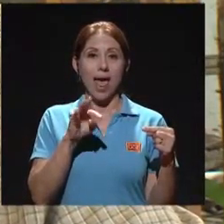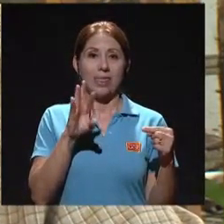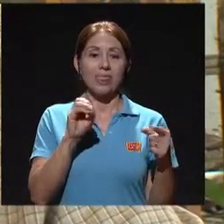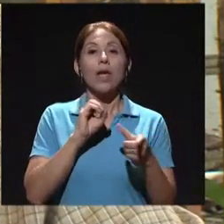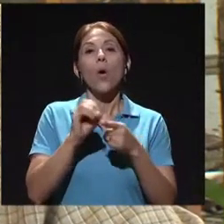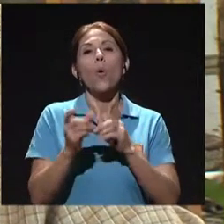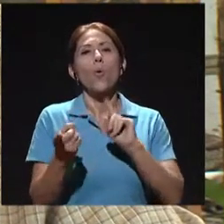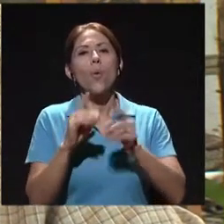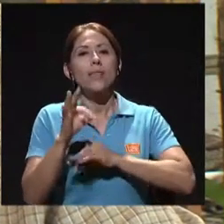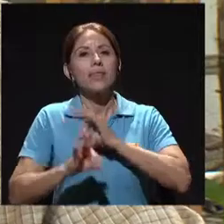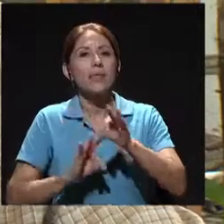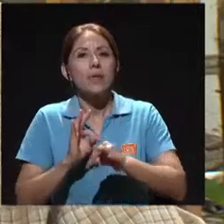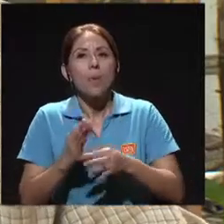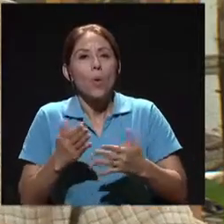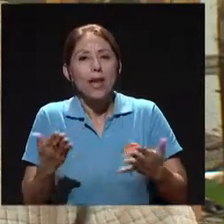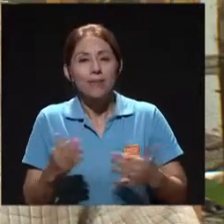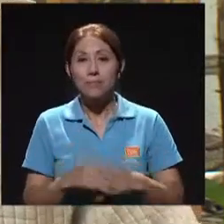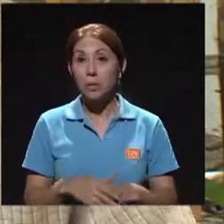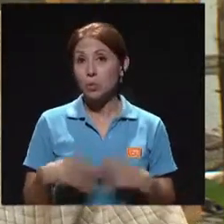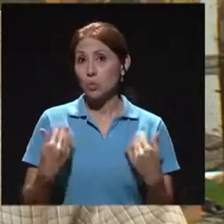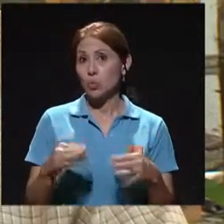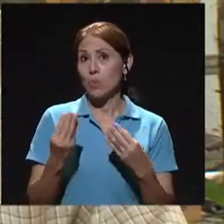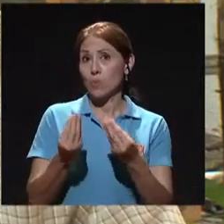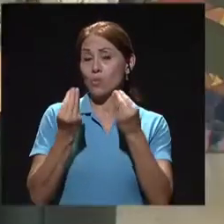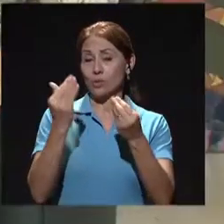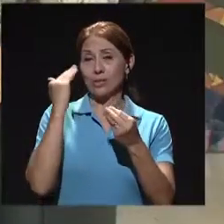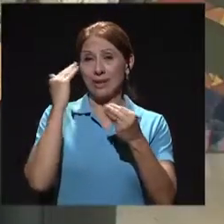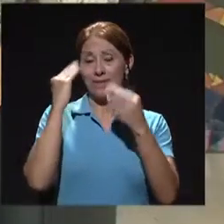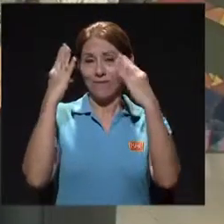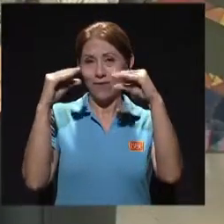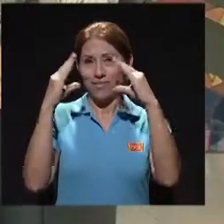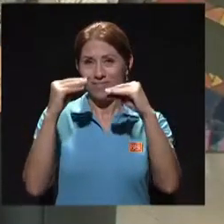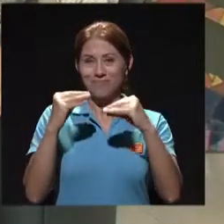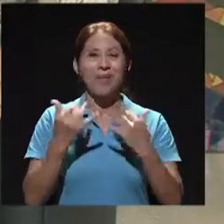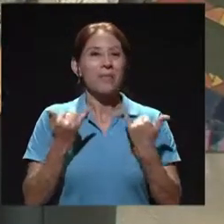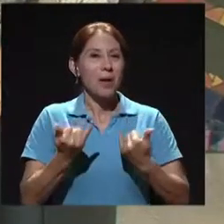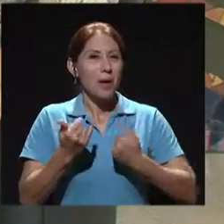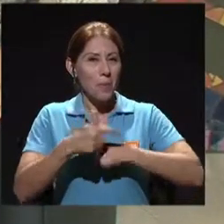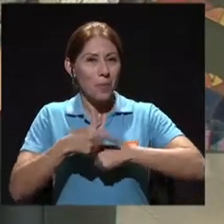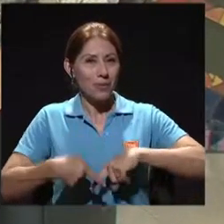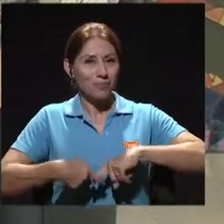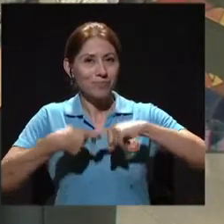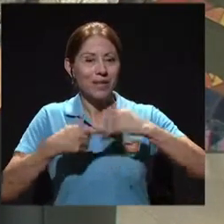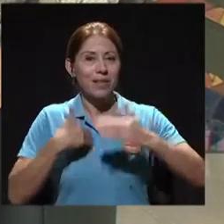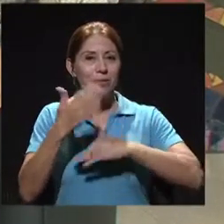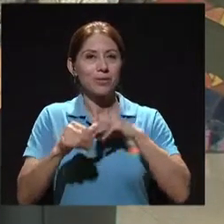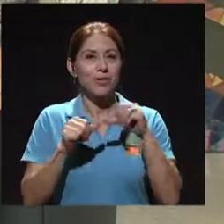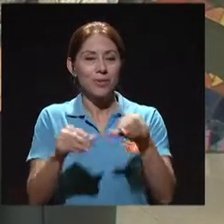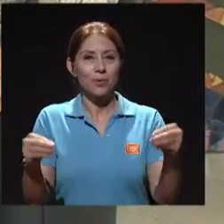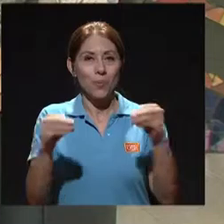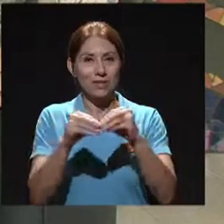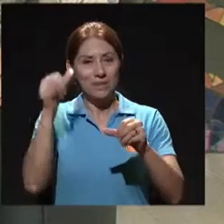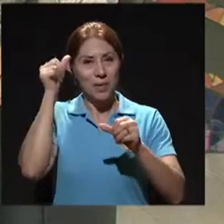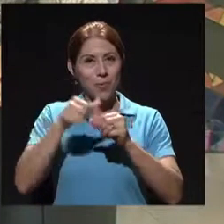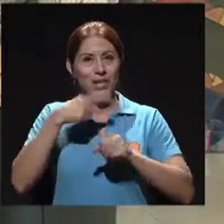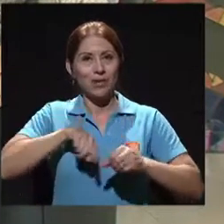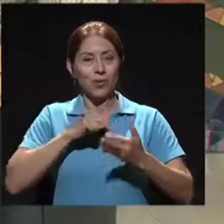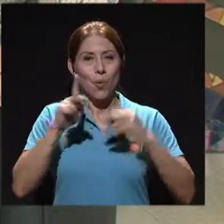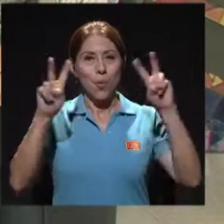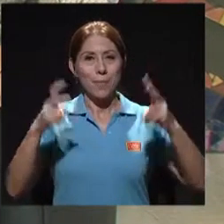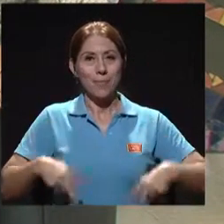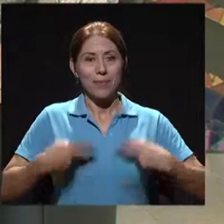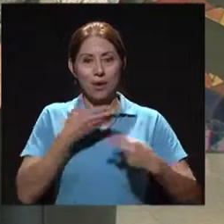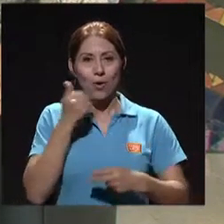Bueno, mucho que conocer. Ha llegado el momento de hacer la primera pausa en esta conversación y luego regresamos con más. Recuerde que